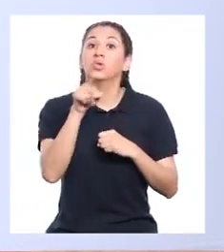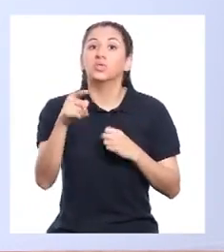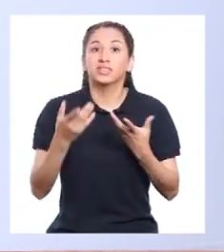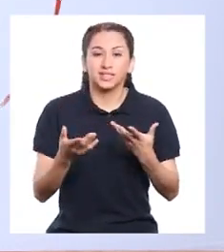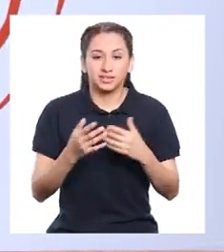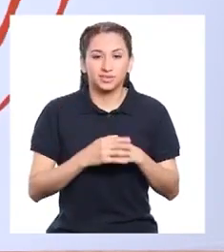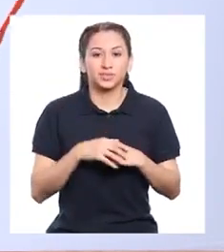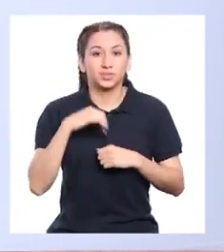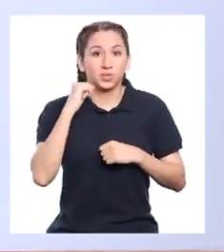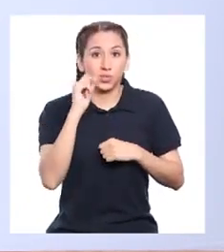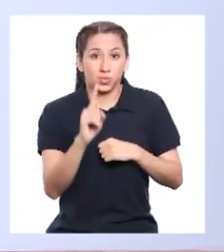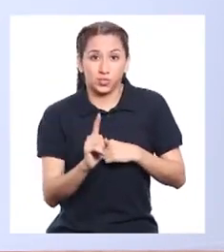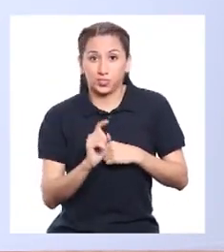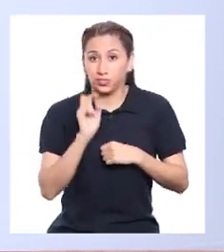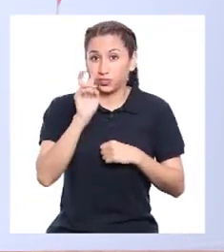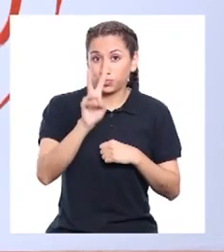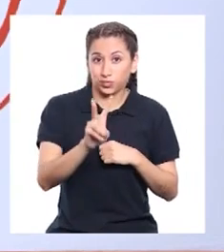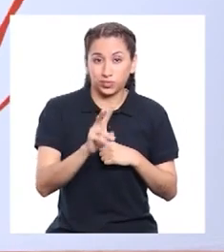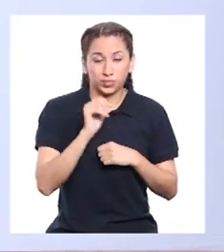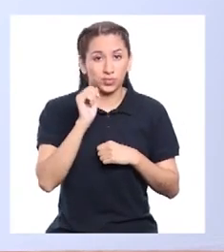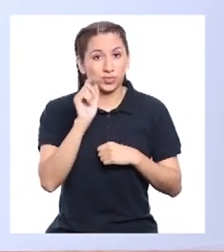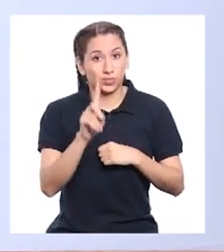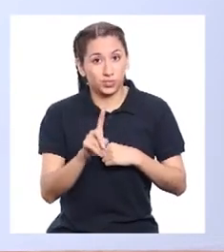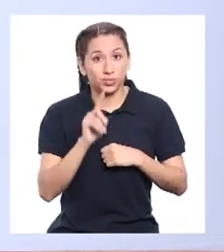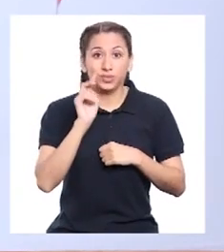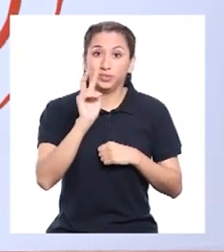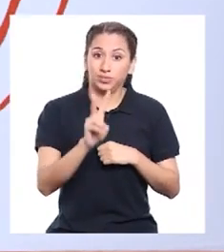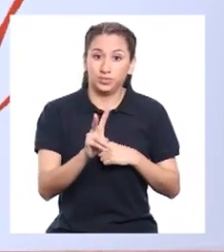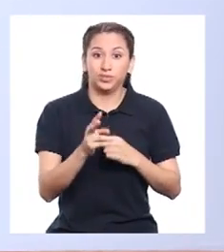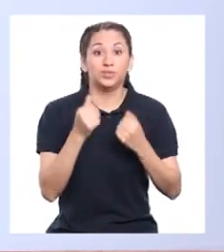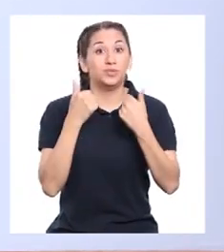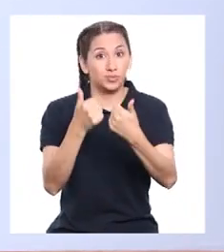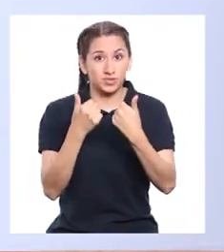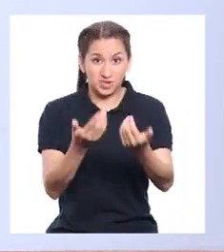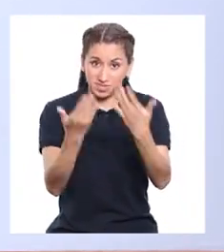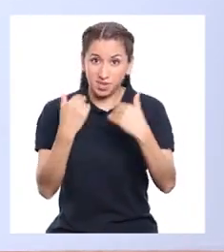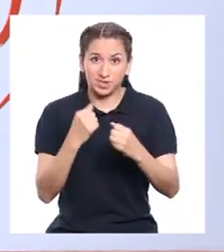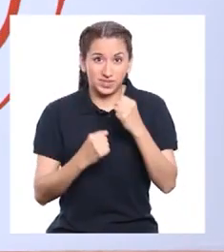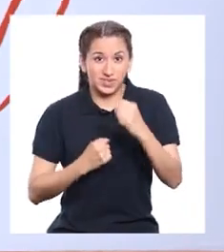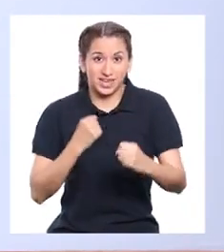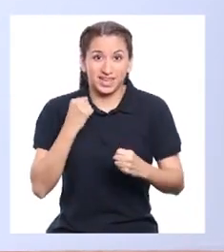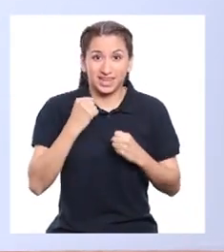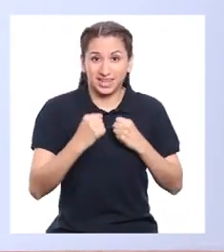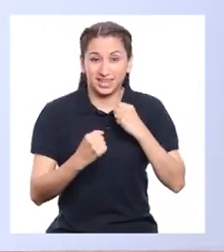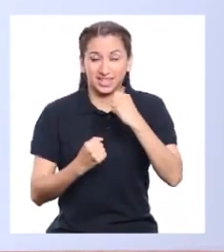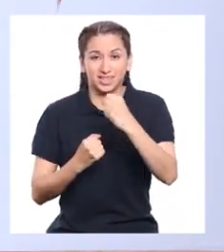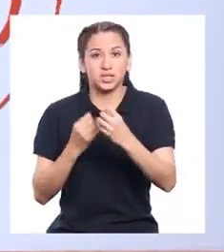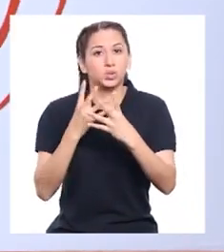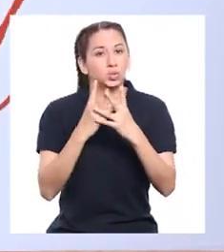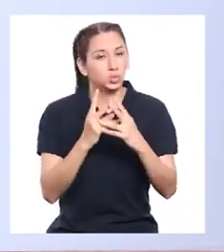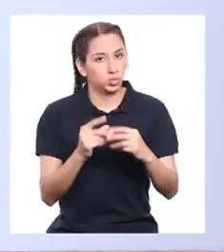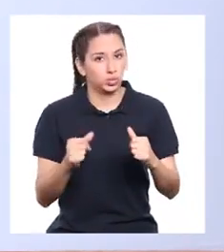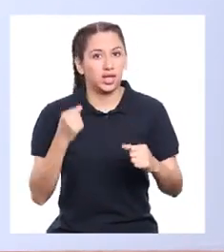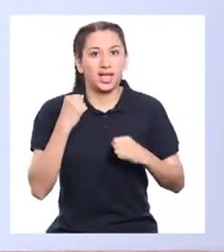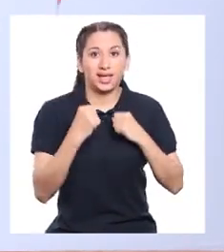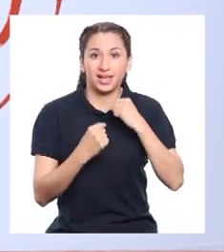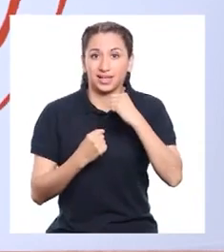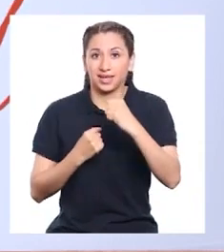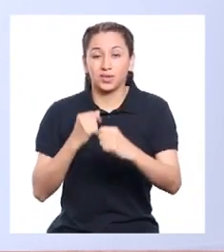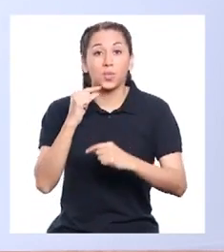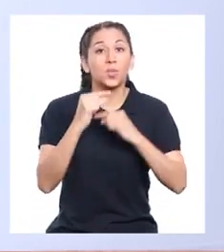ustedes. Un, dos, Eso. Así. Dale. Movimiento suave.